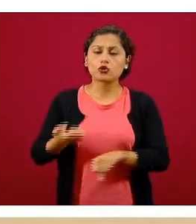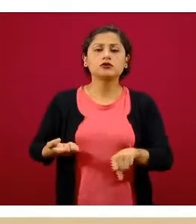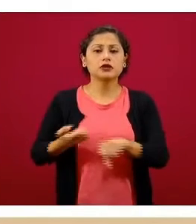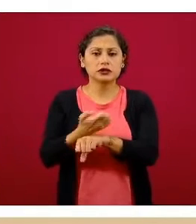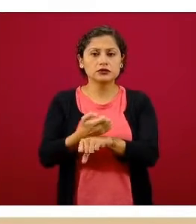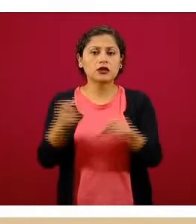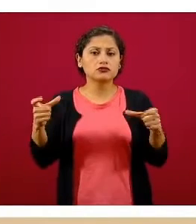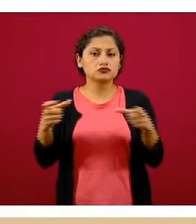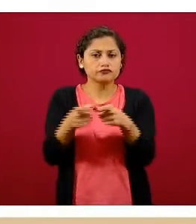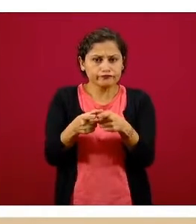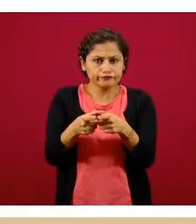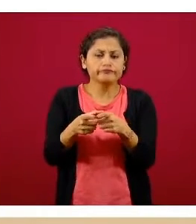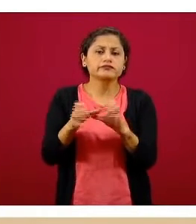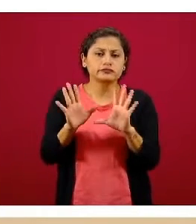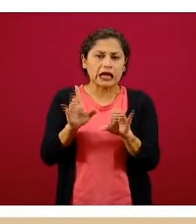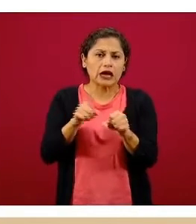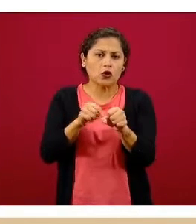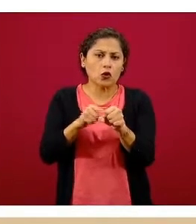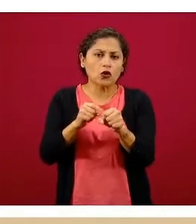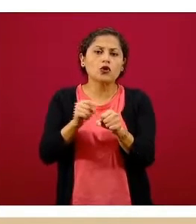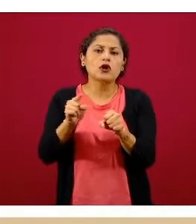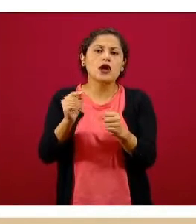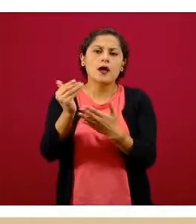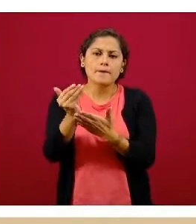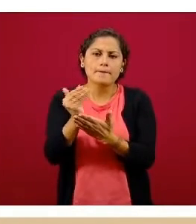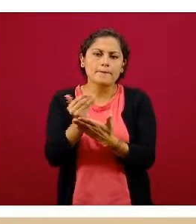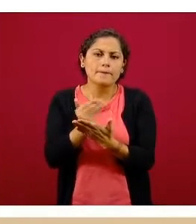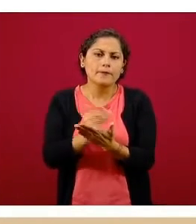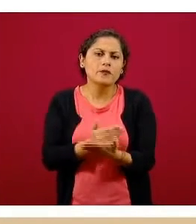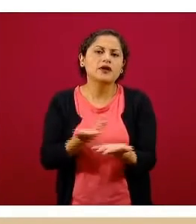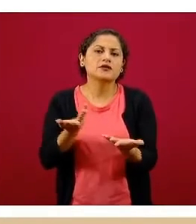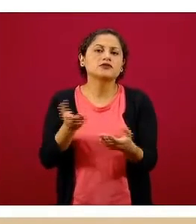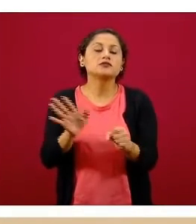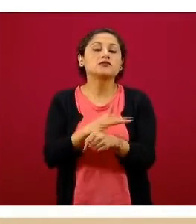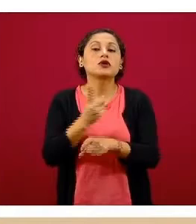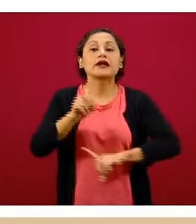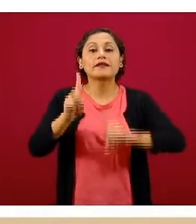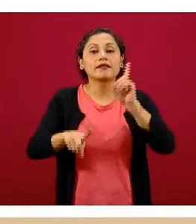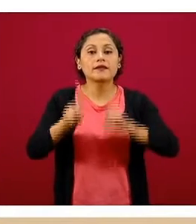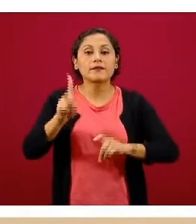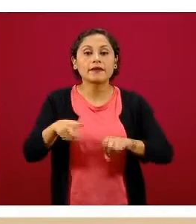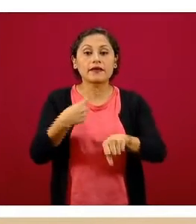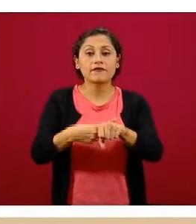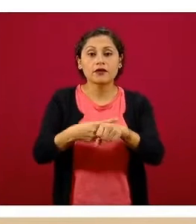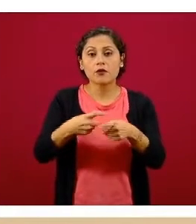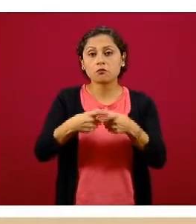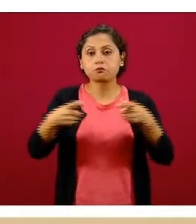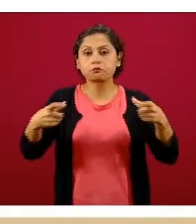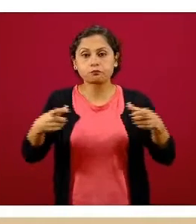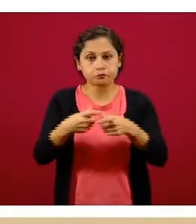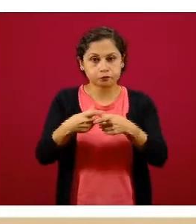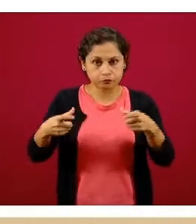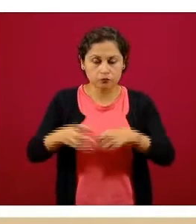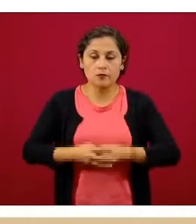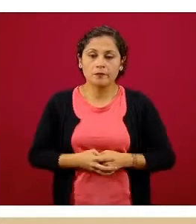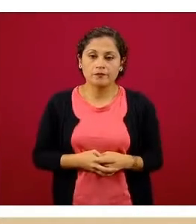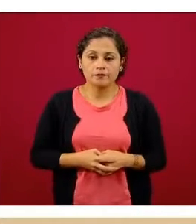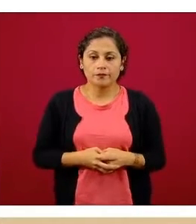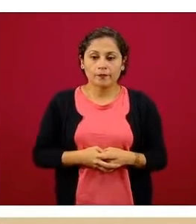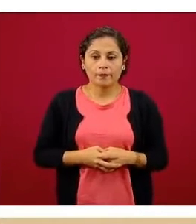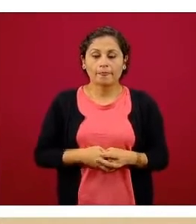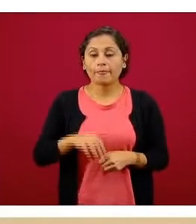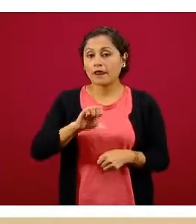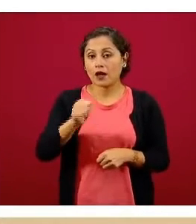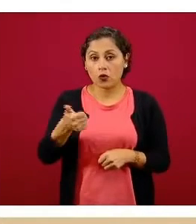bajando de intensidad en los colores en la medida que vayan resolviendo su epidemia. La siguiente diapositiva es la